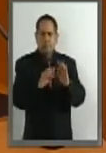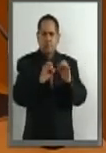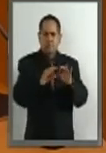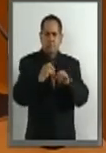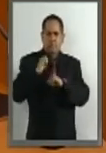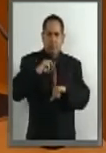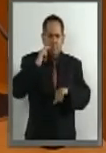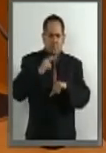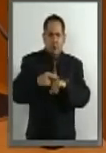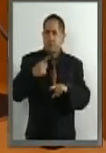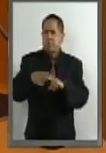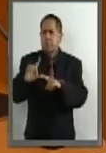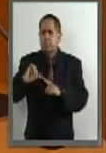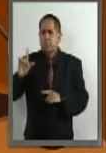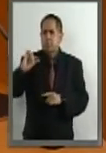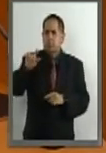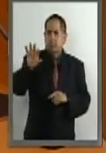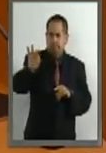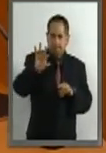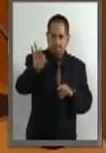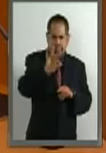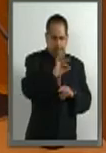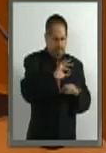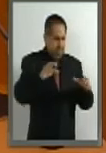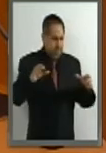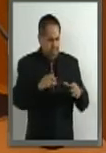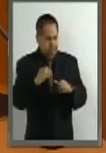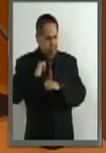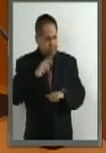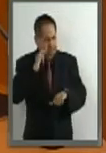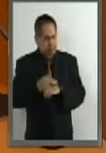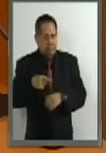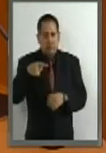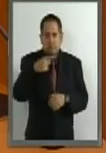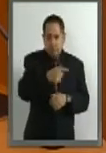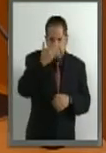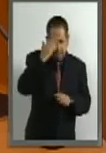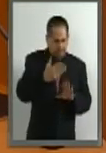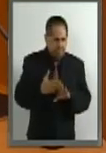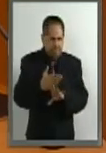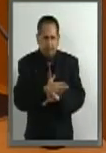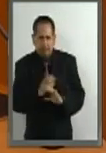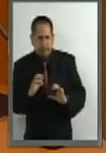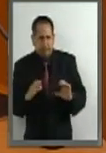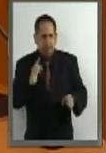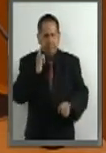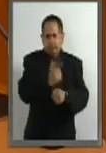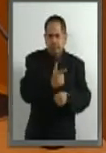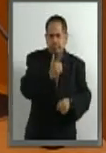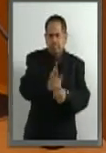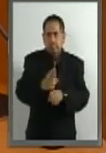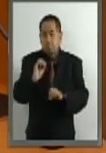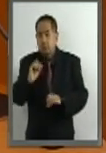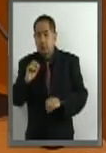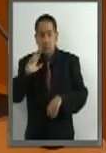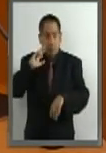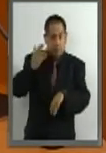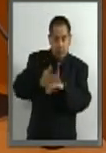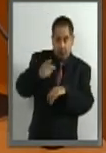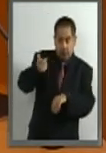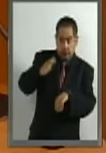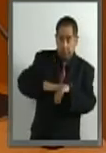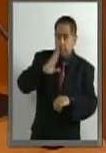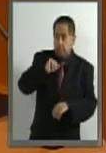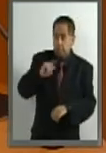autoridades de todos los órdenes de gobierno competentes en la prevención, detección y sanción de responsabilidades